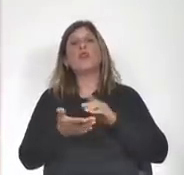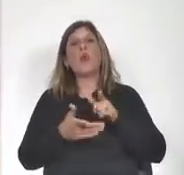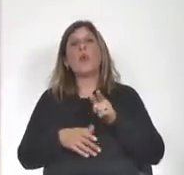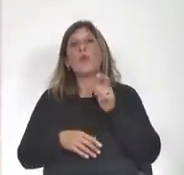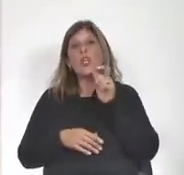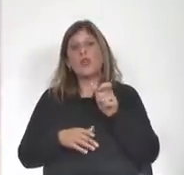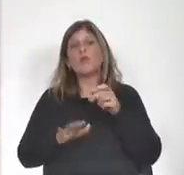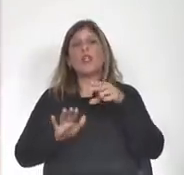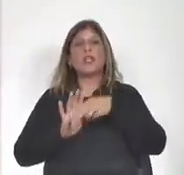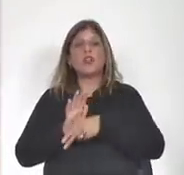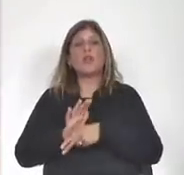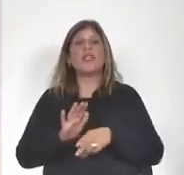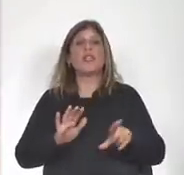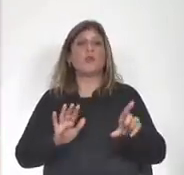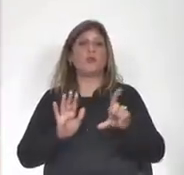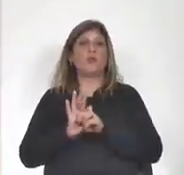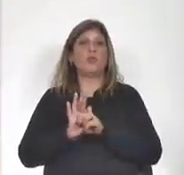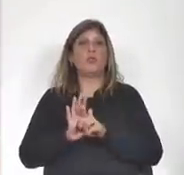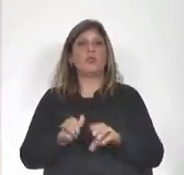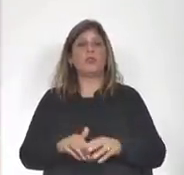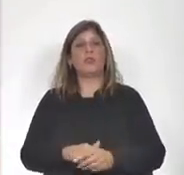aspectos normativos y legales